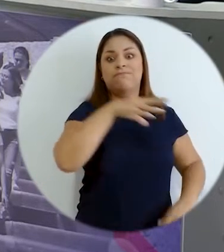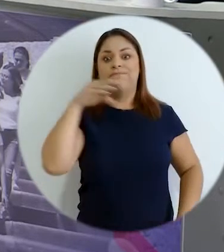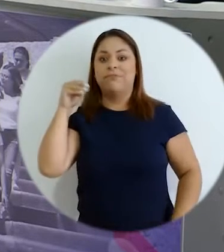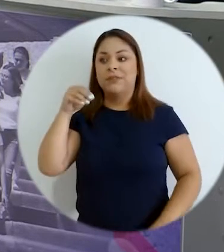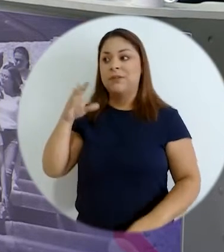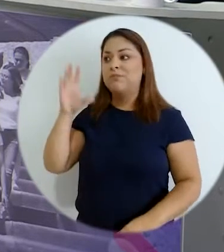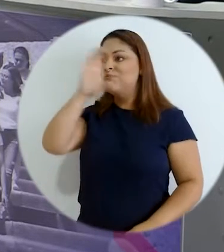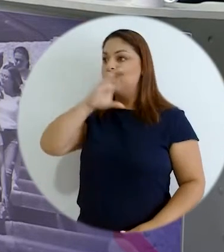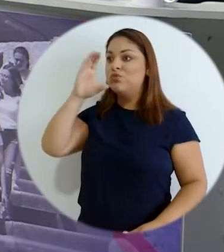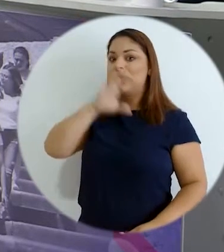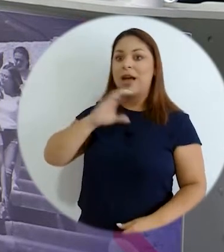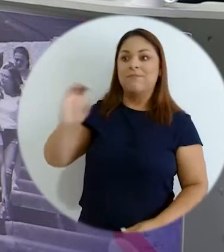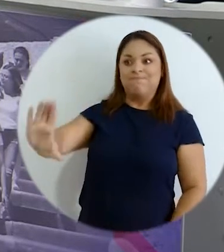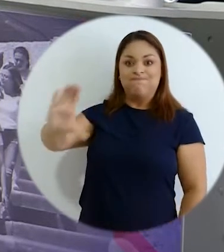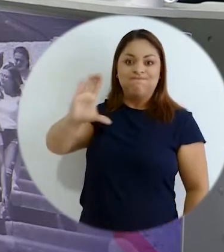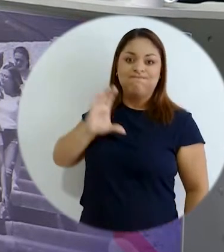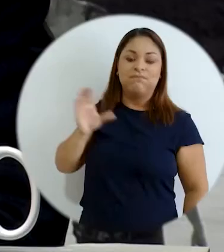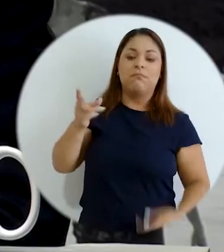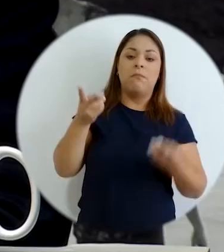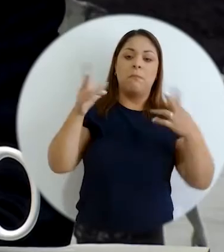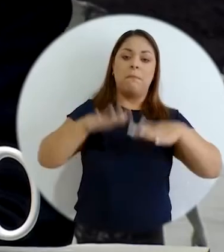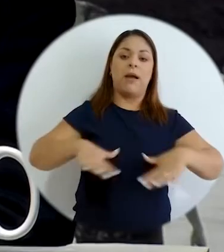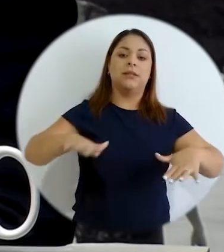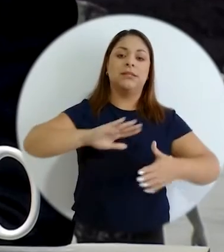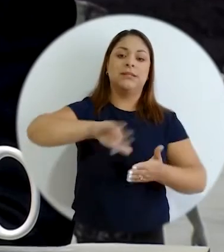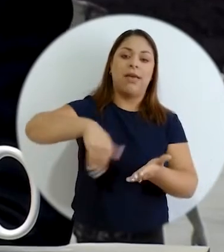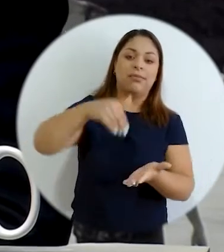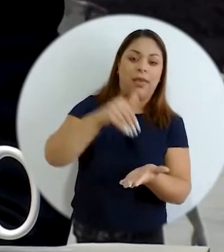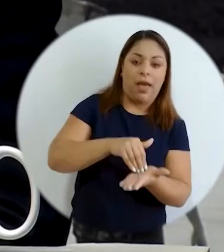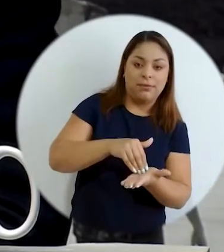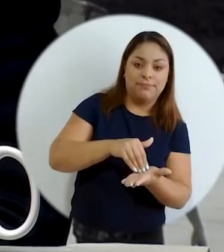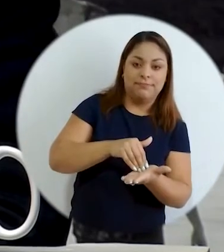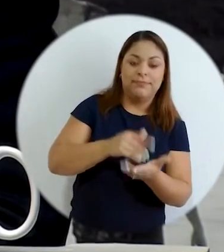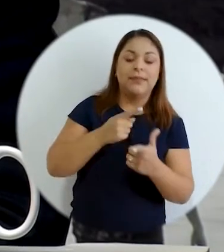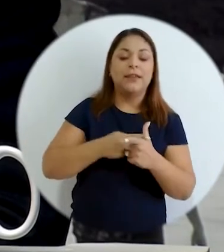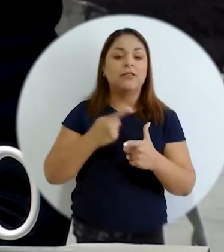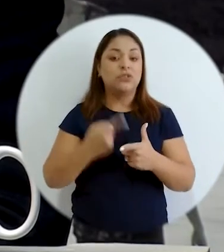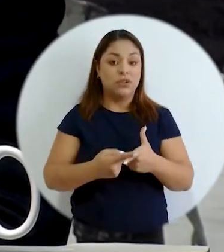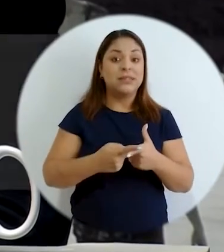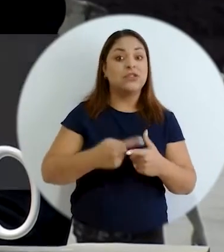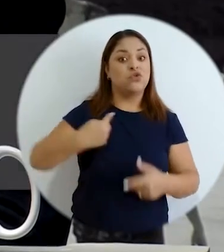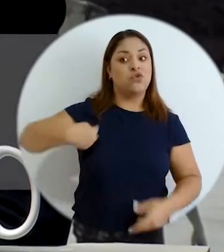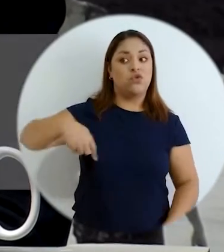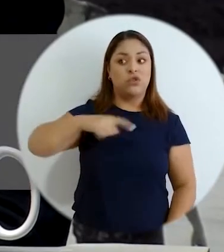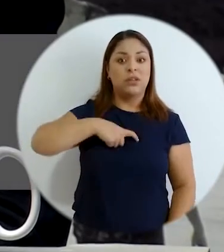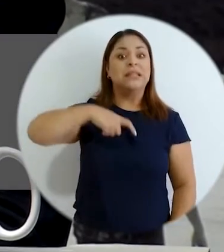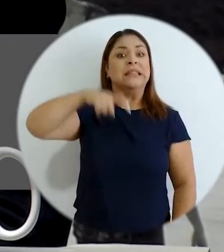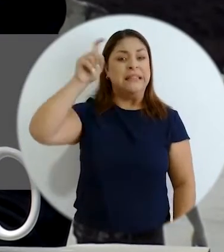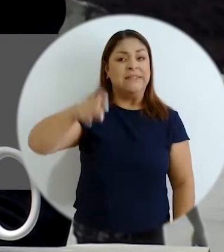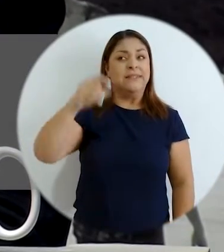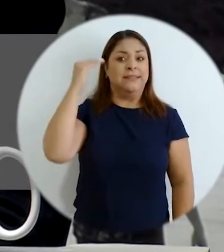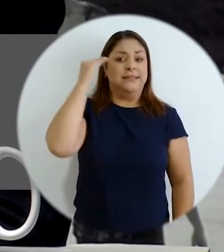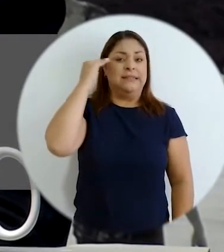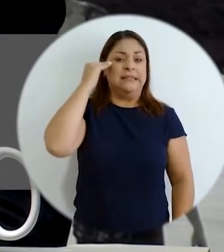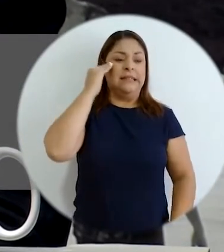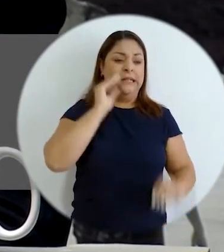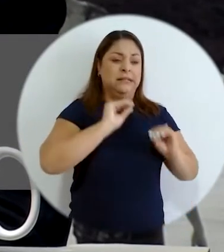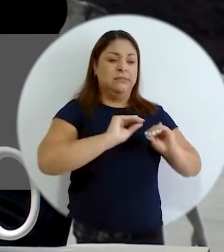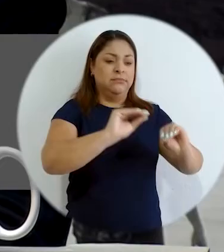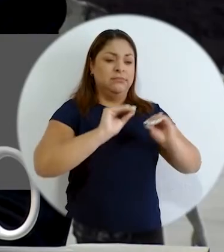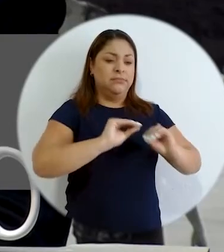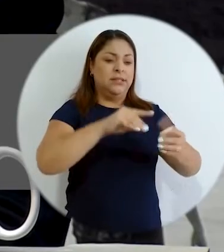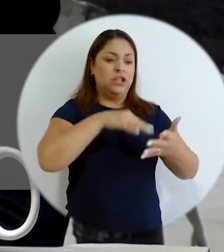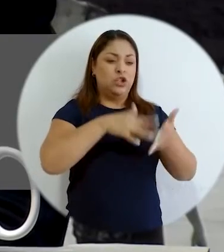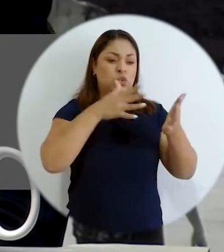mejores remuneraciones salariales en el Valle Central entonces nosotros tenemos que tener la capacidad de formar estudiantes